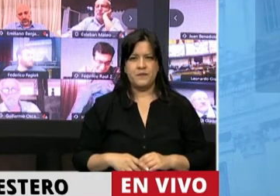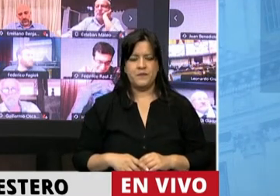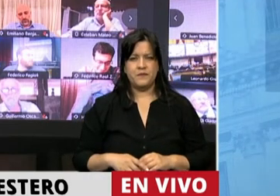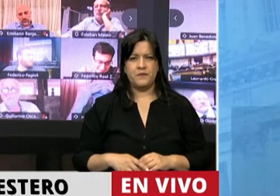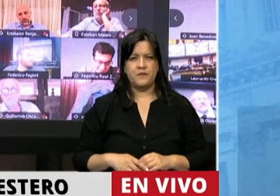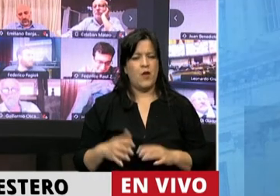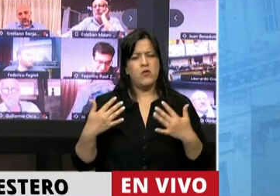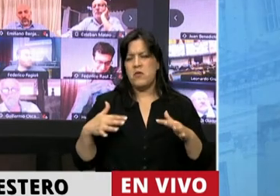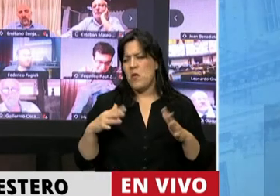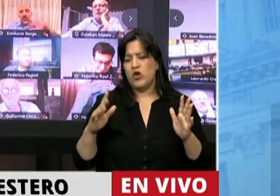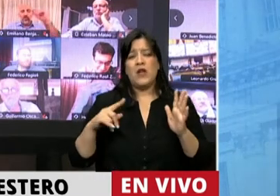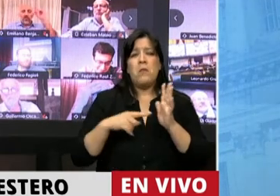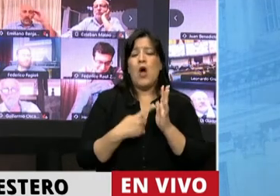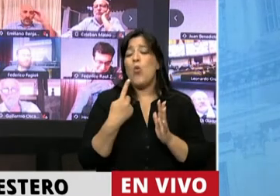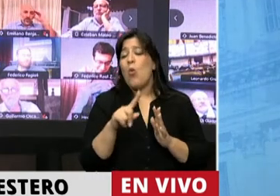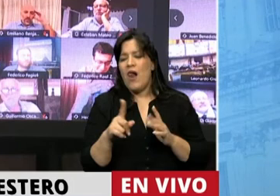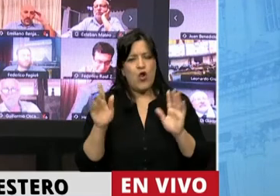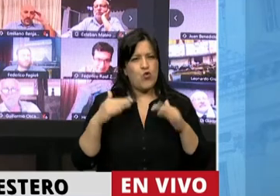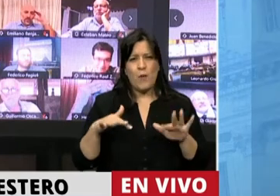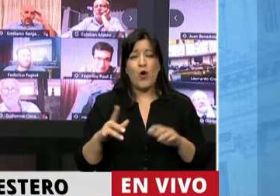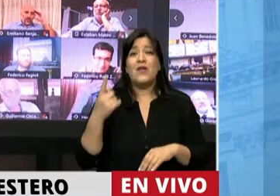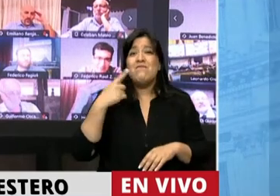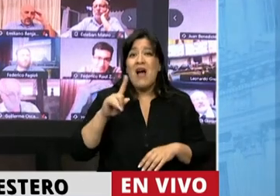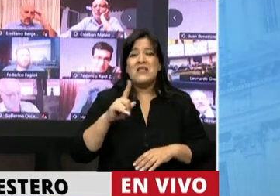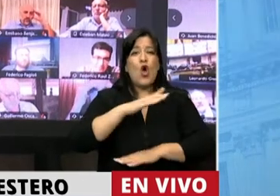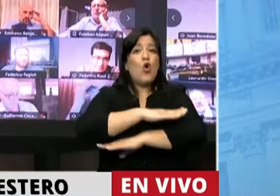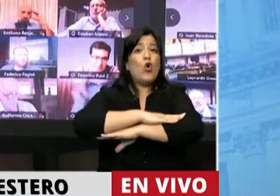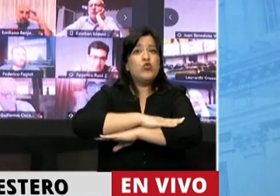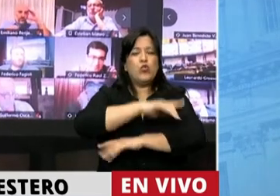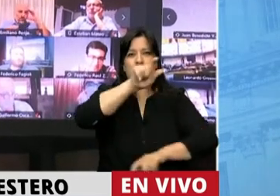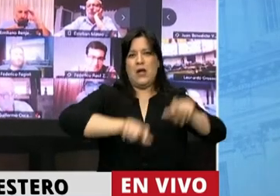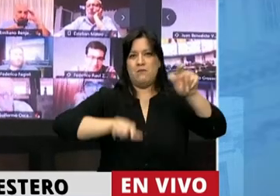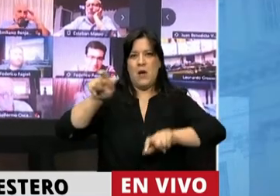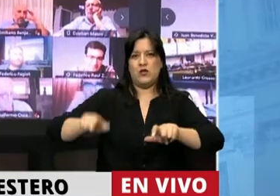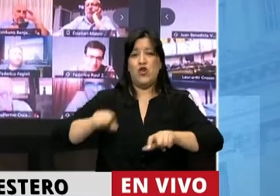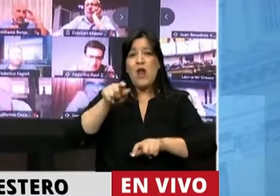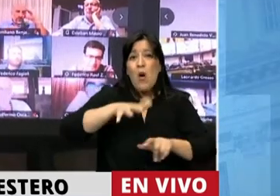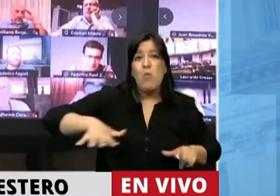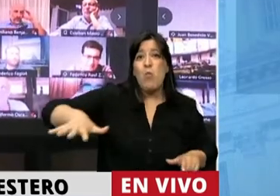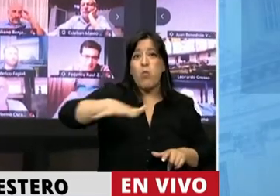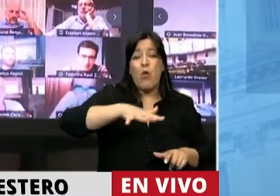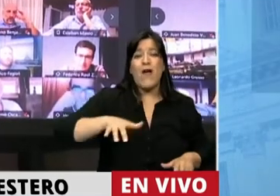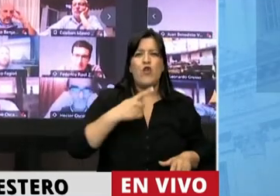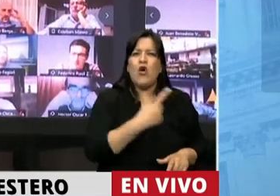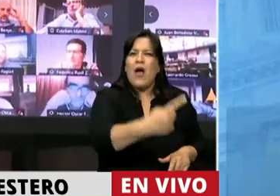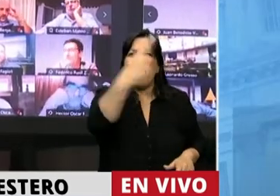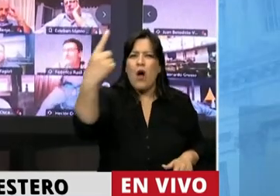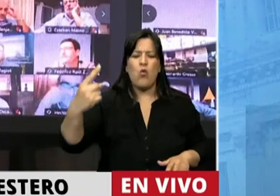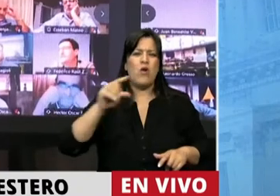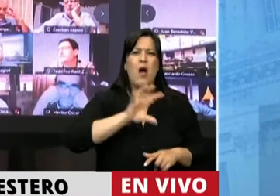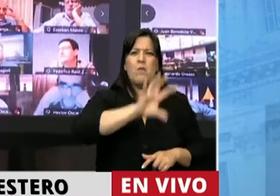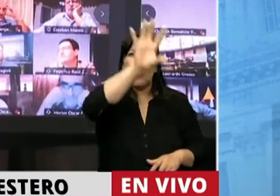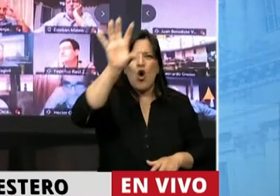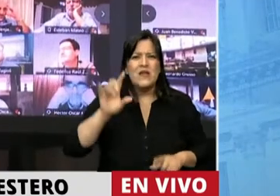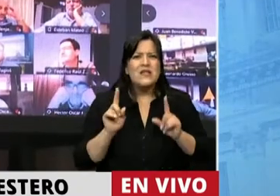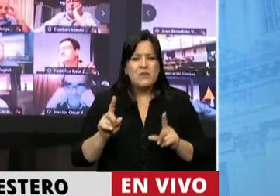no importa eso. Lo que importa es el comportamiento del pueblo, es el pueblo de cada una de las provincias, es